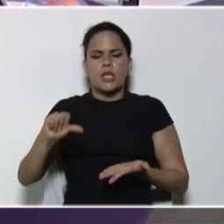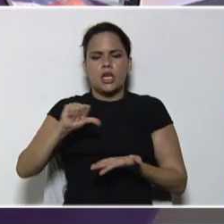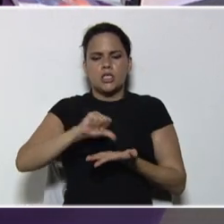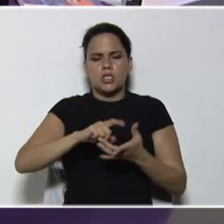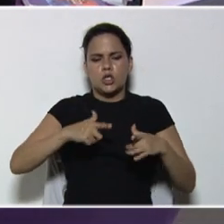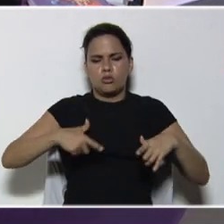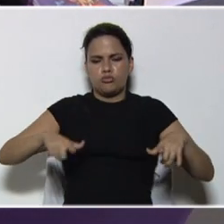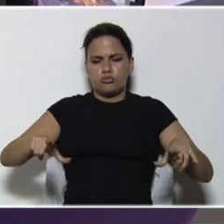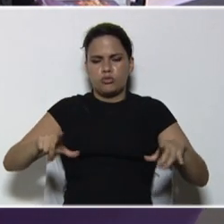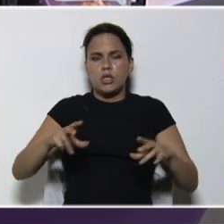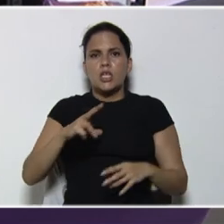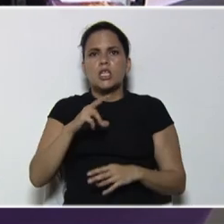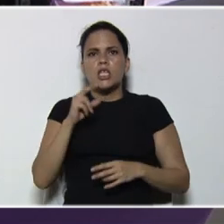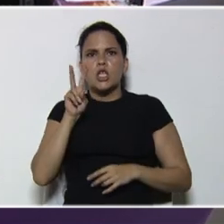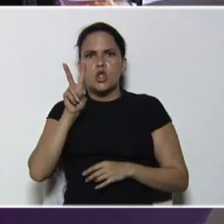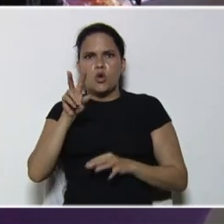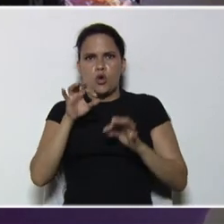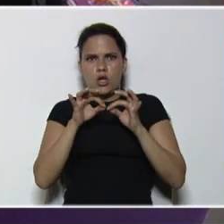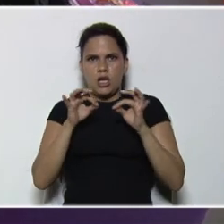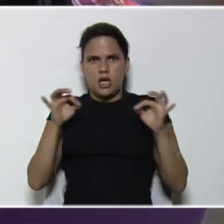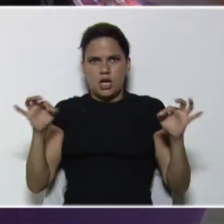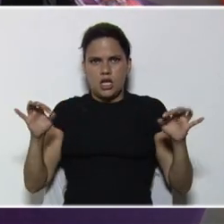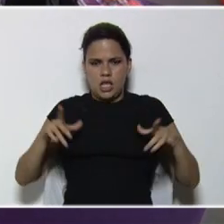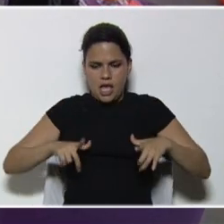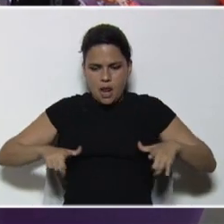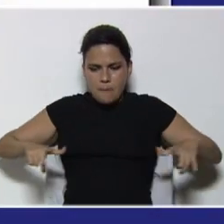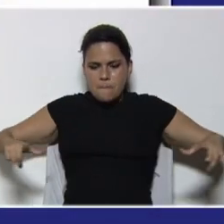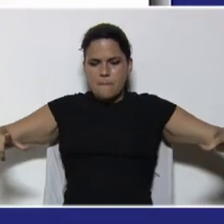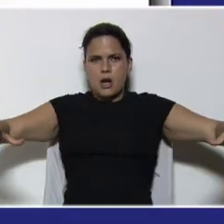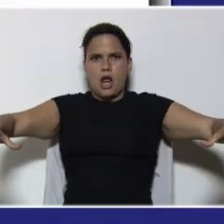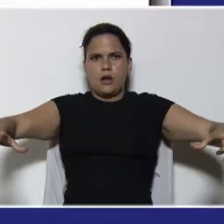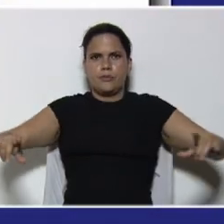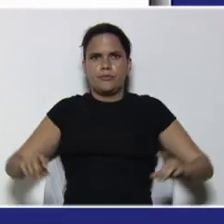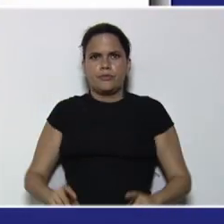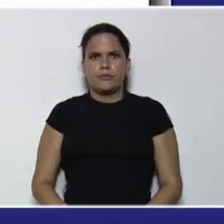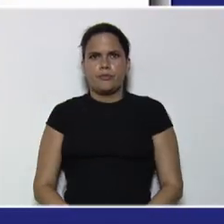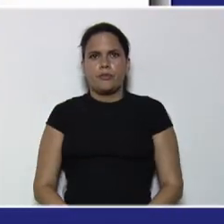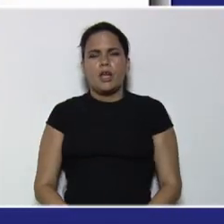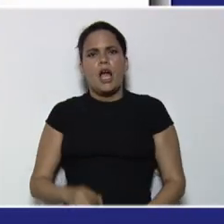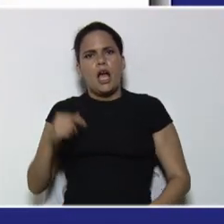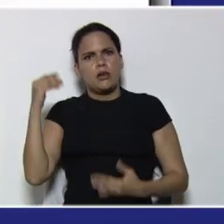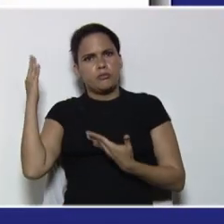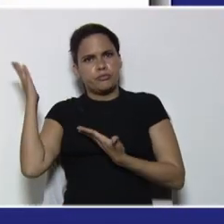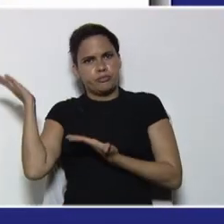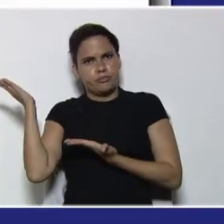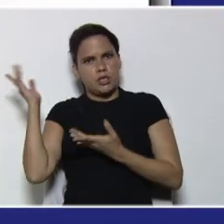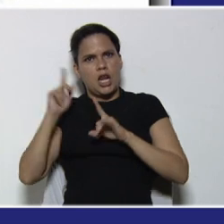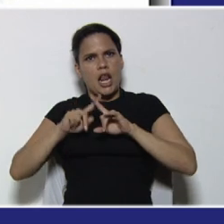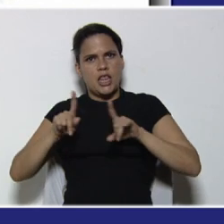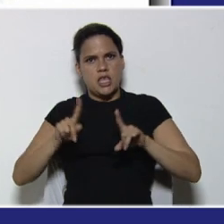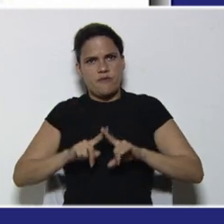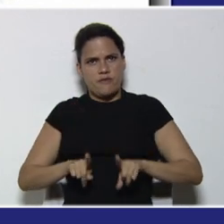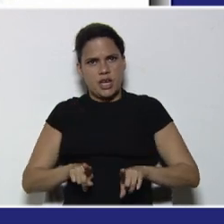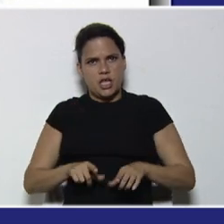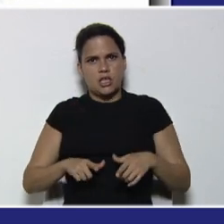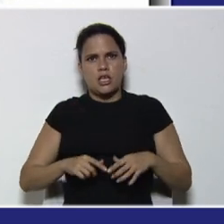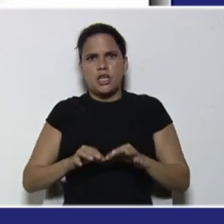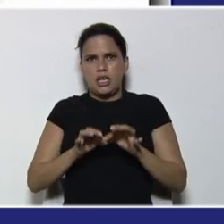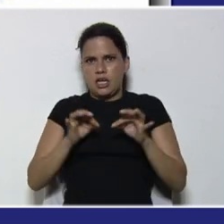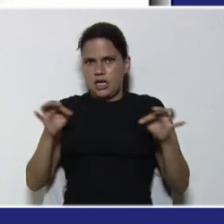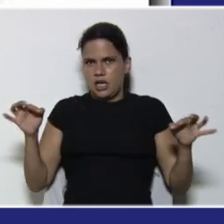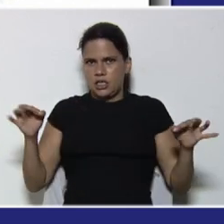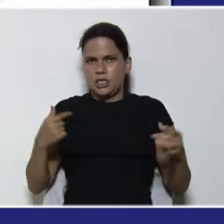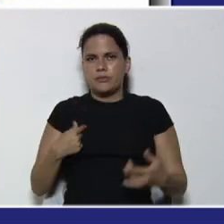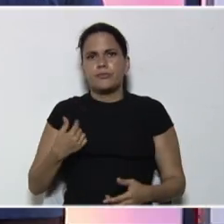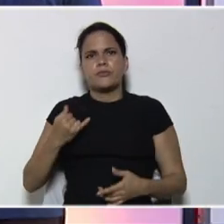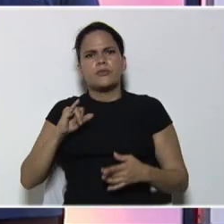fíjense, aquí tenemos, las diferentes, de rectas, ya es conocido, por ustedes, que